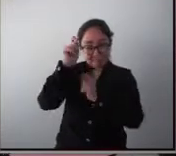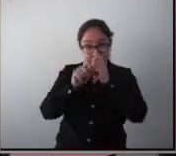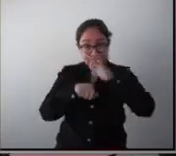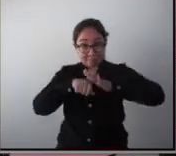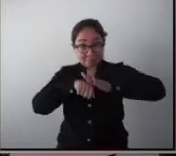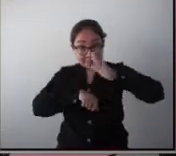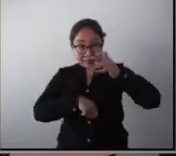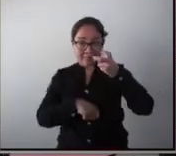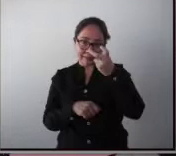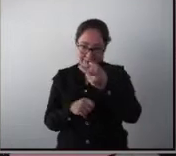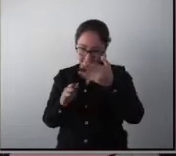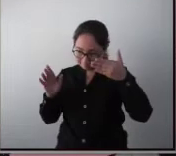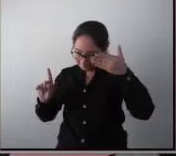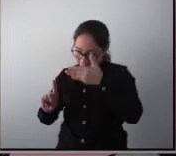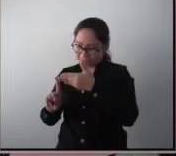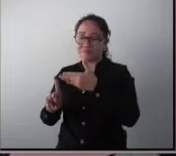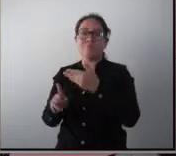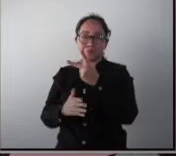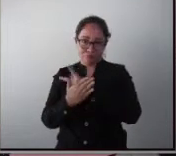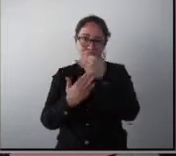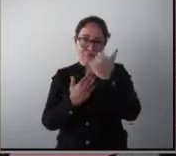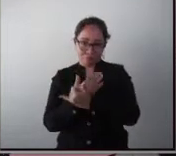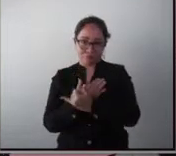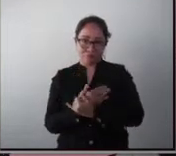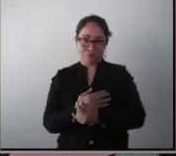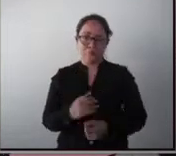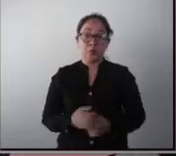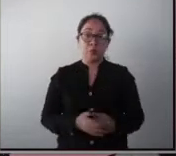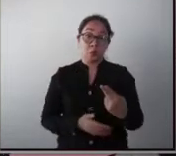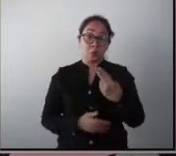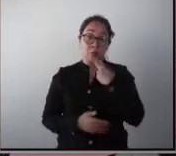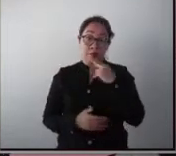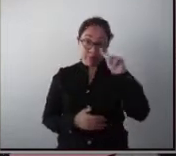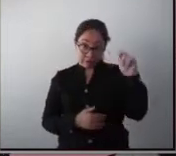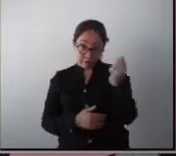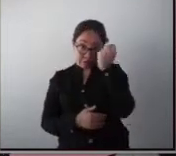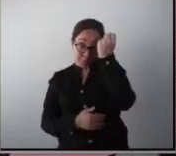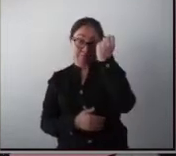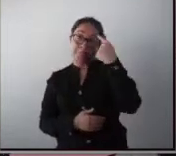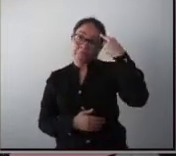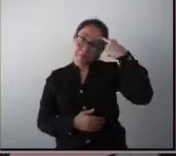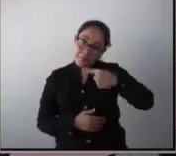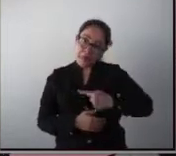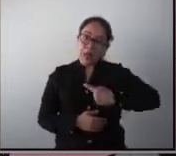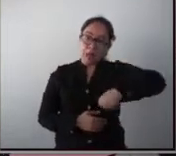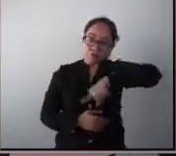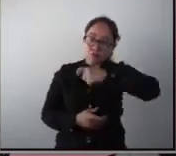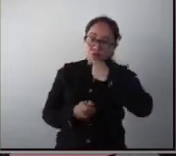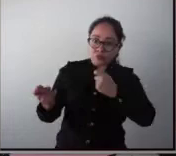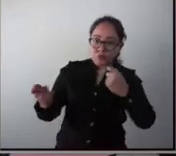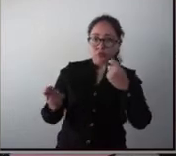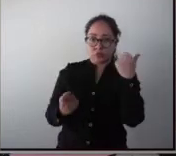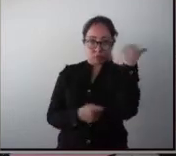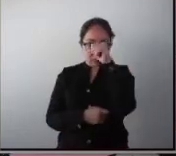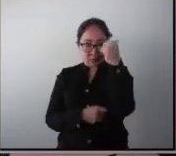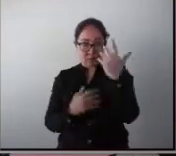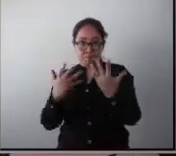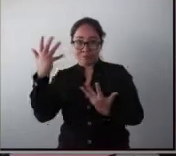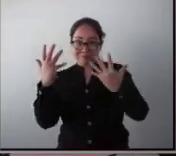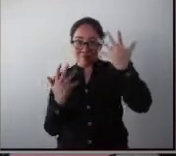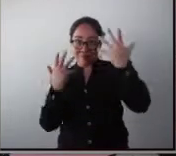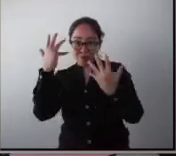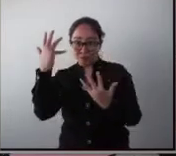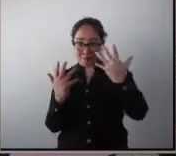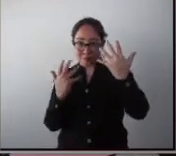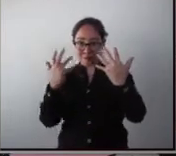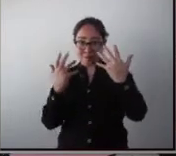uno de los objetivos del proyecto, utilizar la tecnología para que muevan las manos, con el movimiento de las manos,